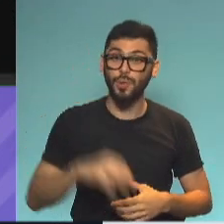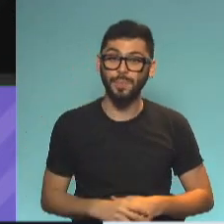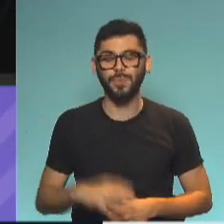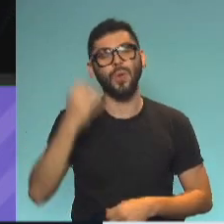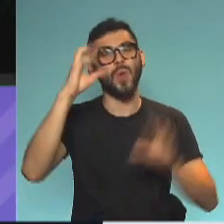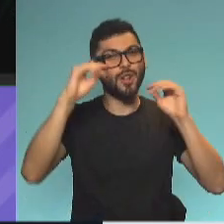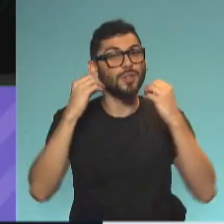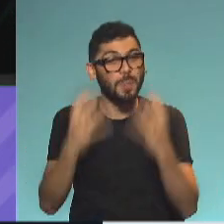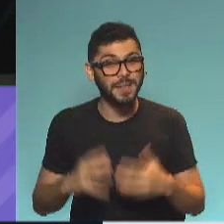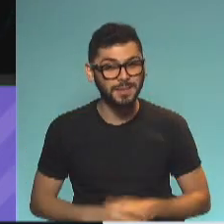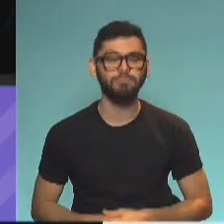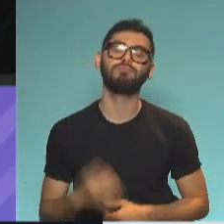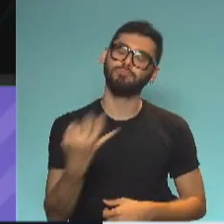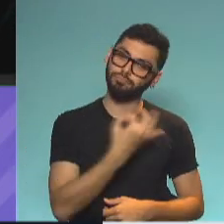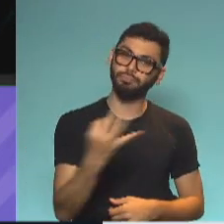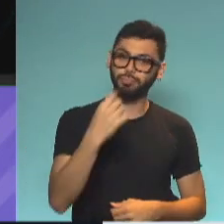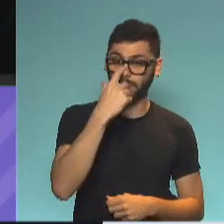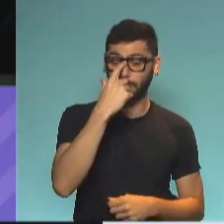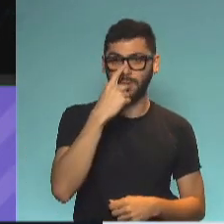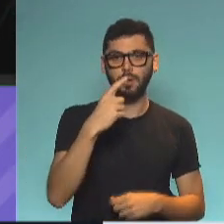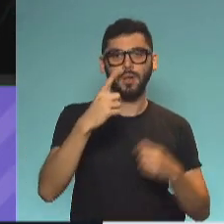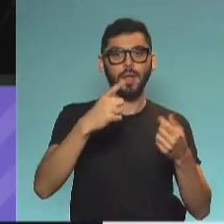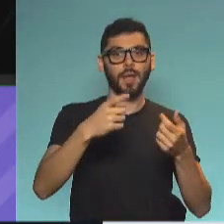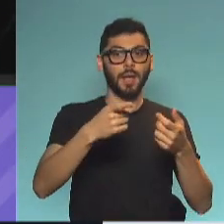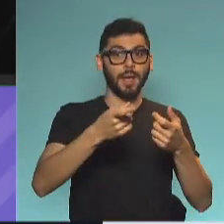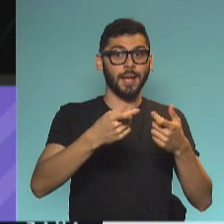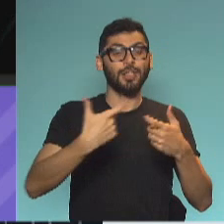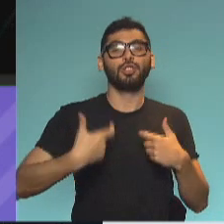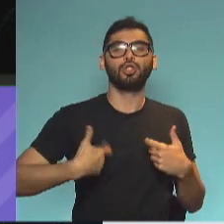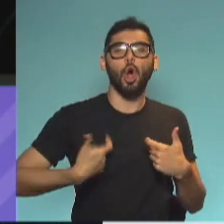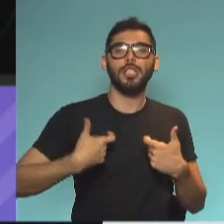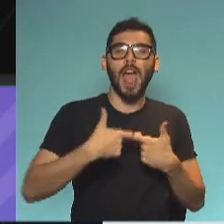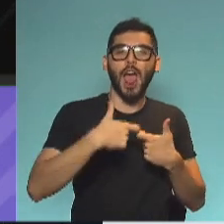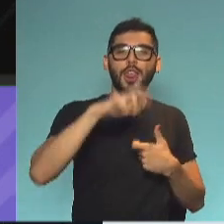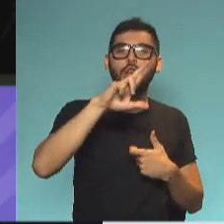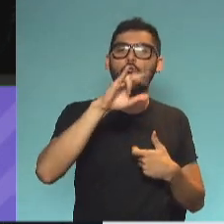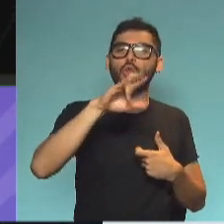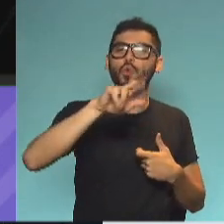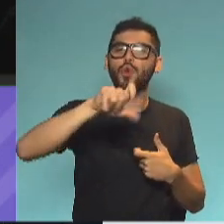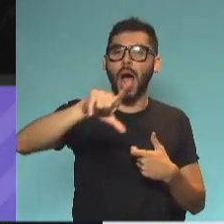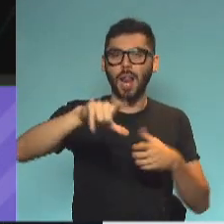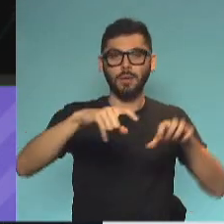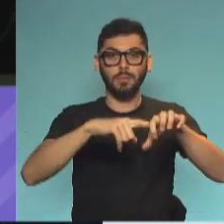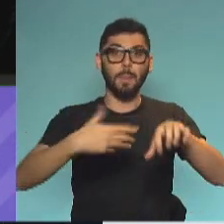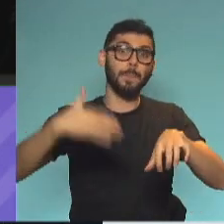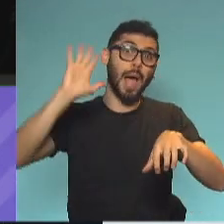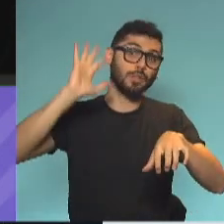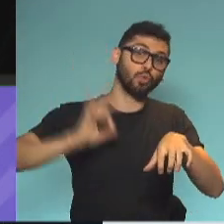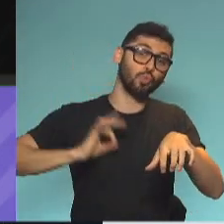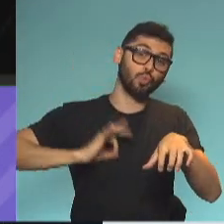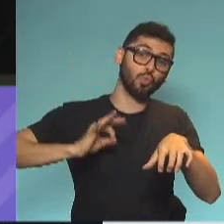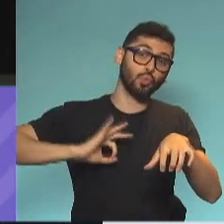noches, Felicita, ¿qué tal? Sí, efectivamente ha habido elecciones en la sociedad rural, en la tradicional y más vieja de las entidades